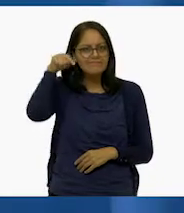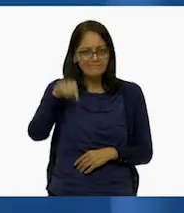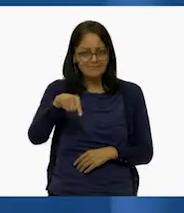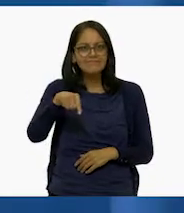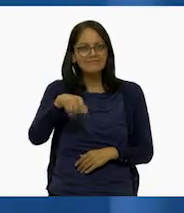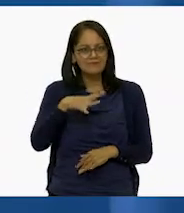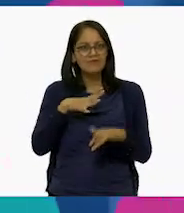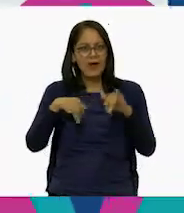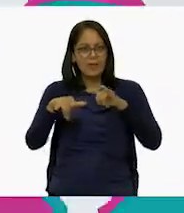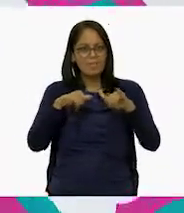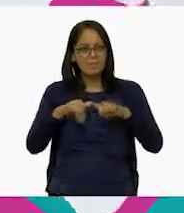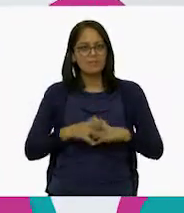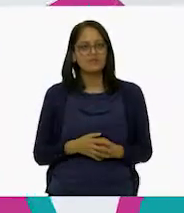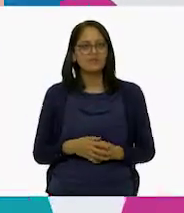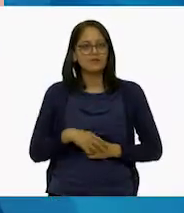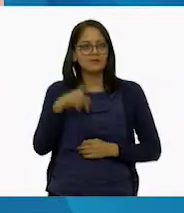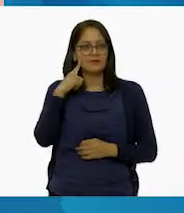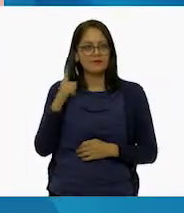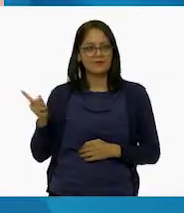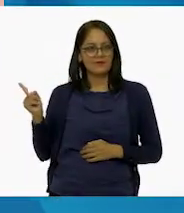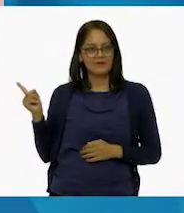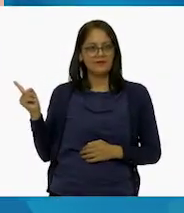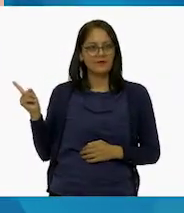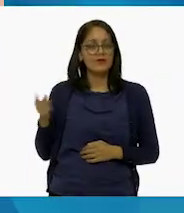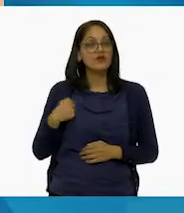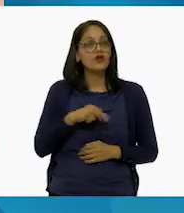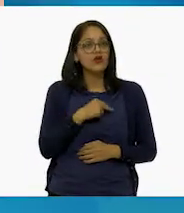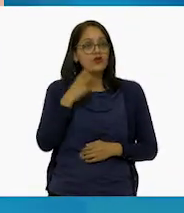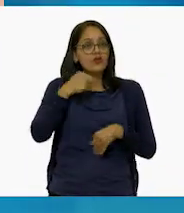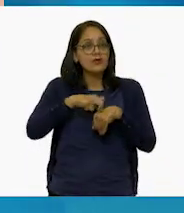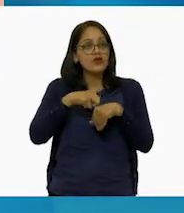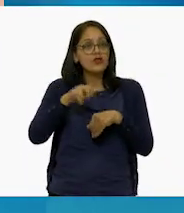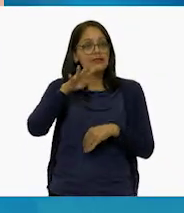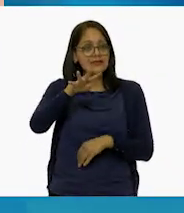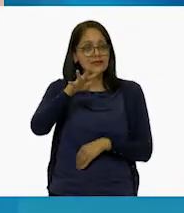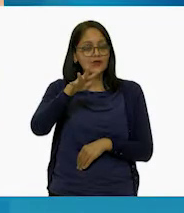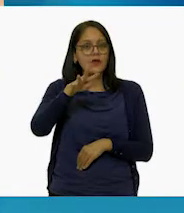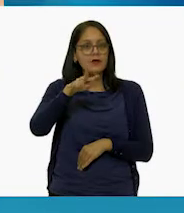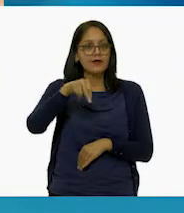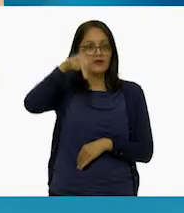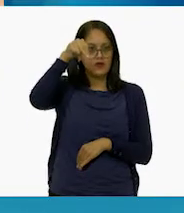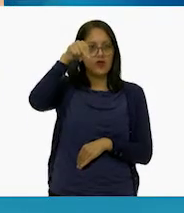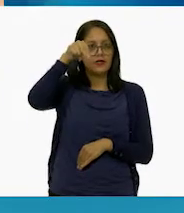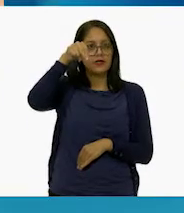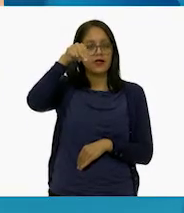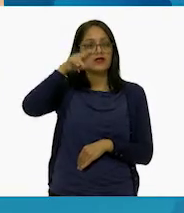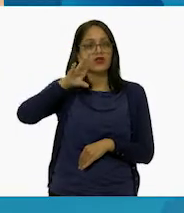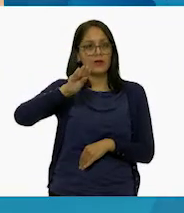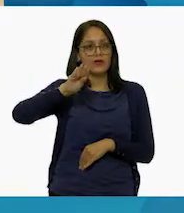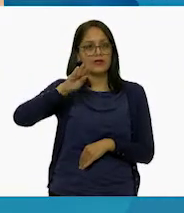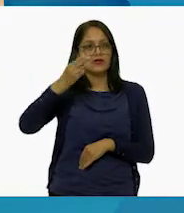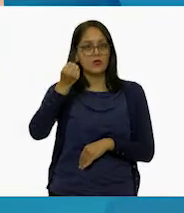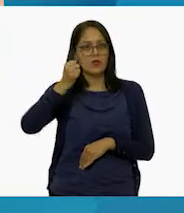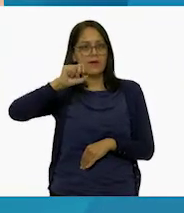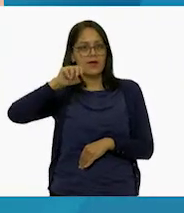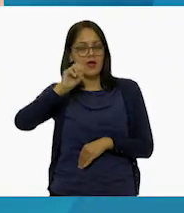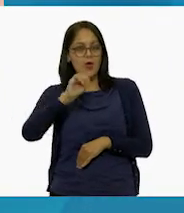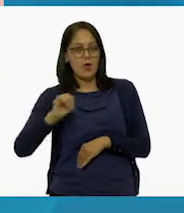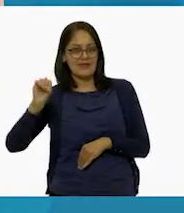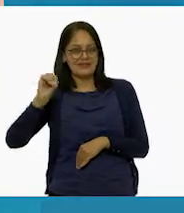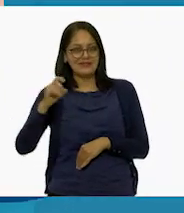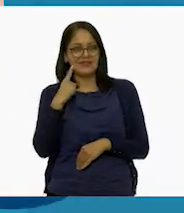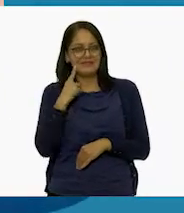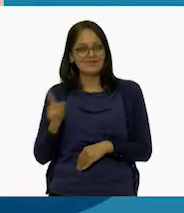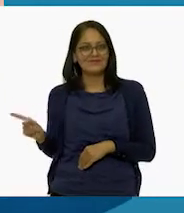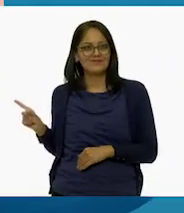posición seguramente. Nosotros estamos en el 19 grados norte y 99 grados oeste.